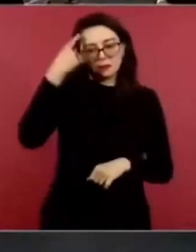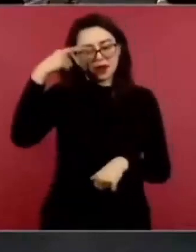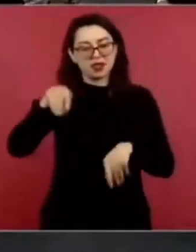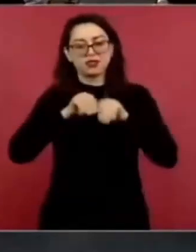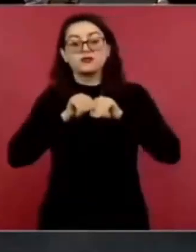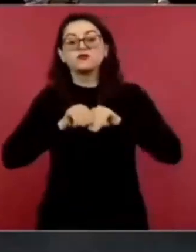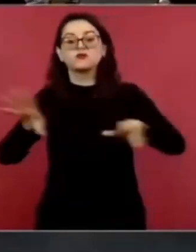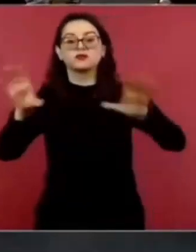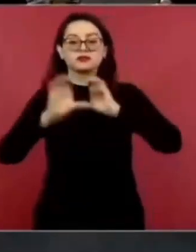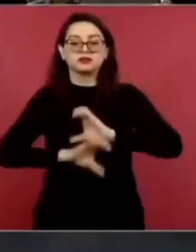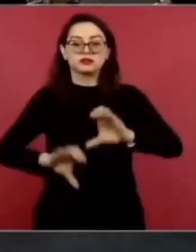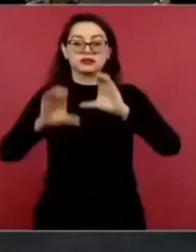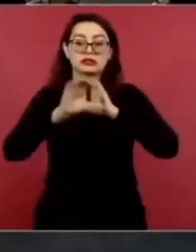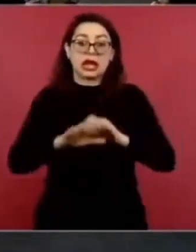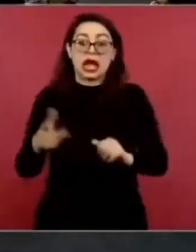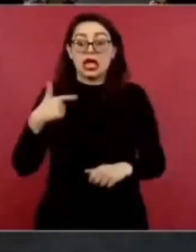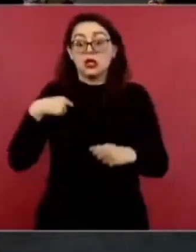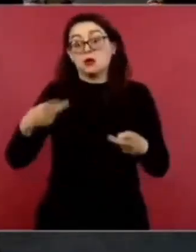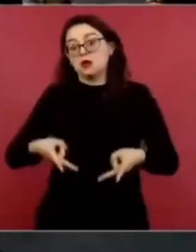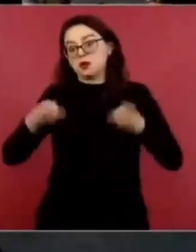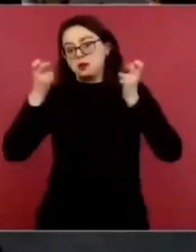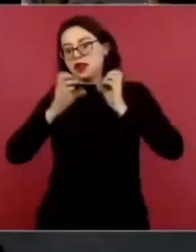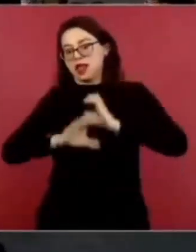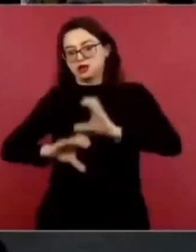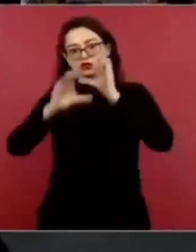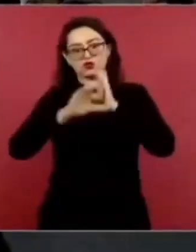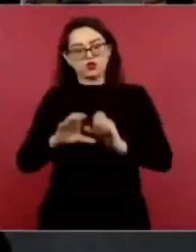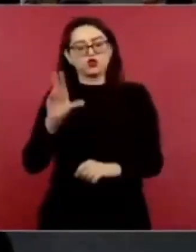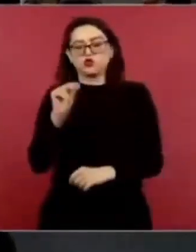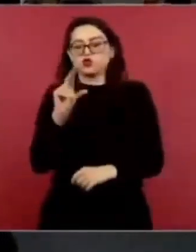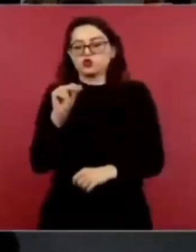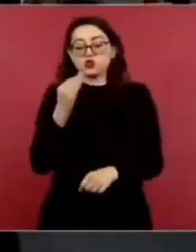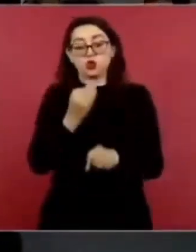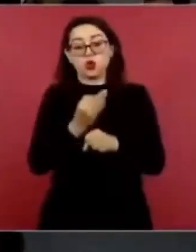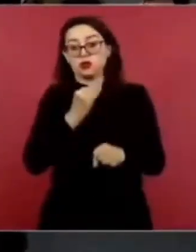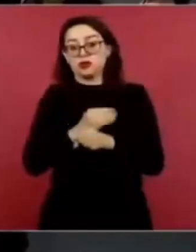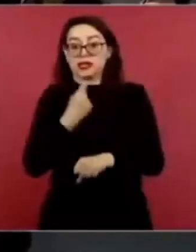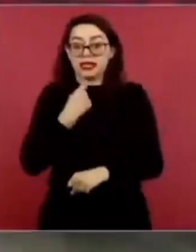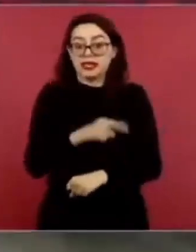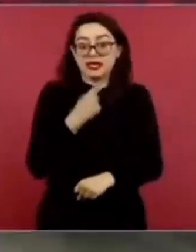No nos vayan a acusar de plagio. Ya ven cómo está de moda eso.